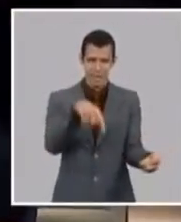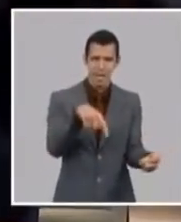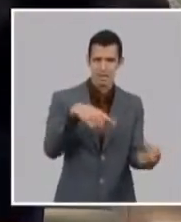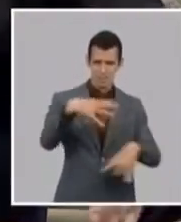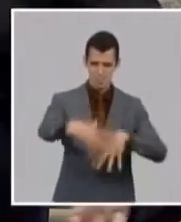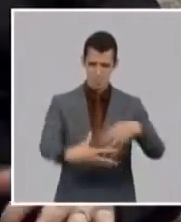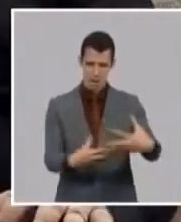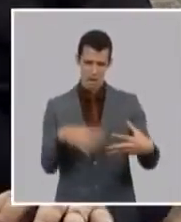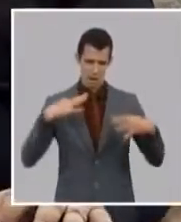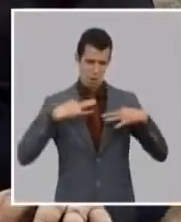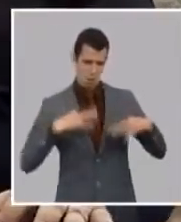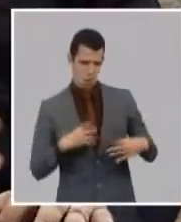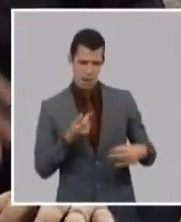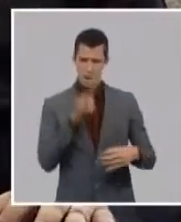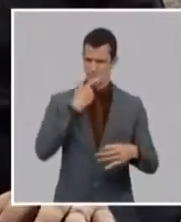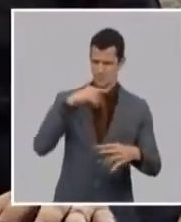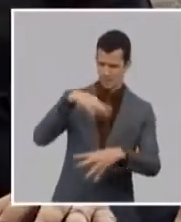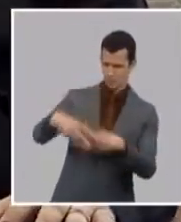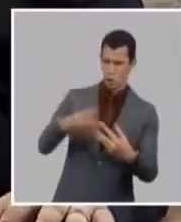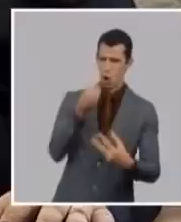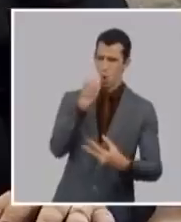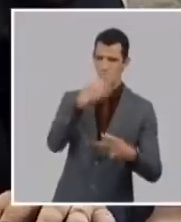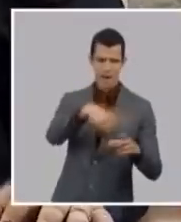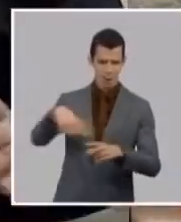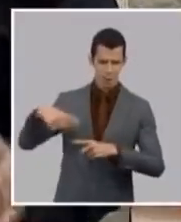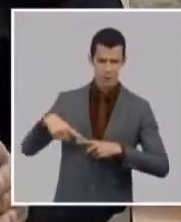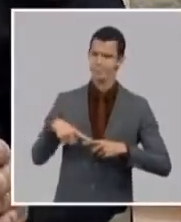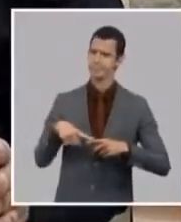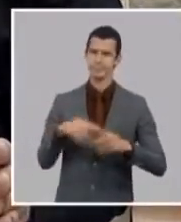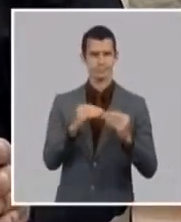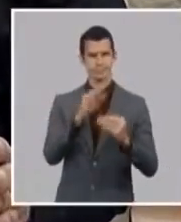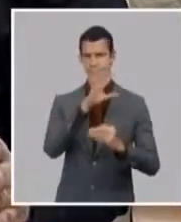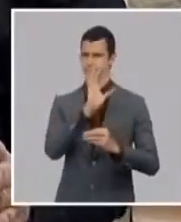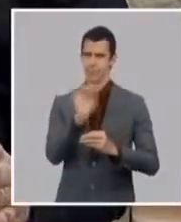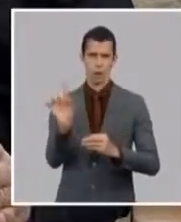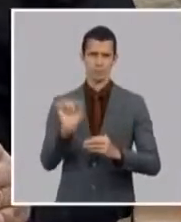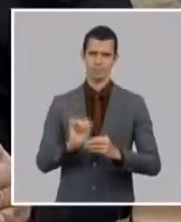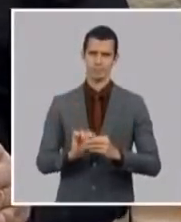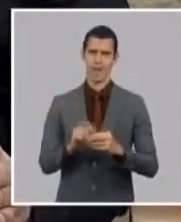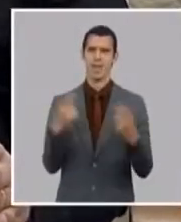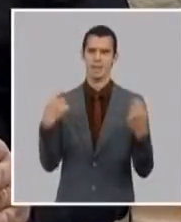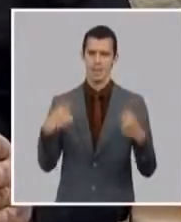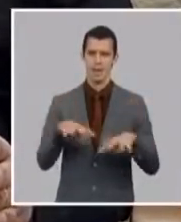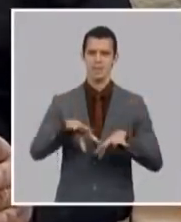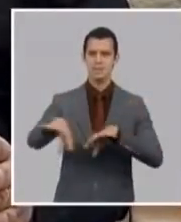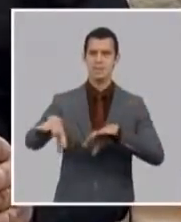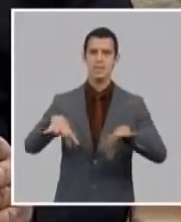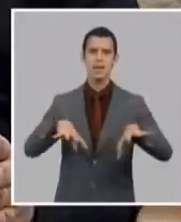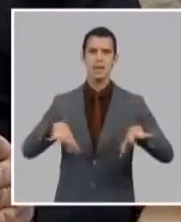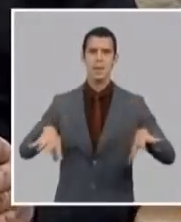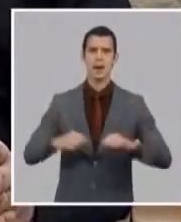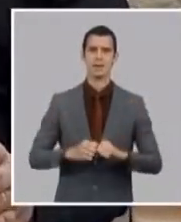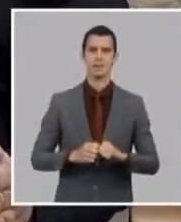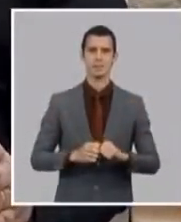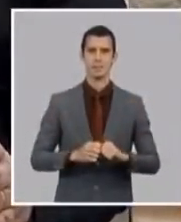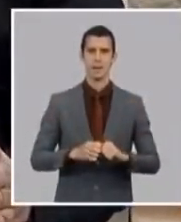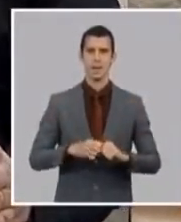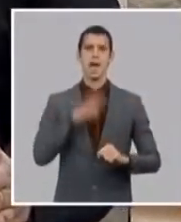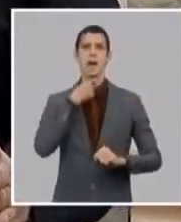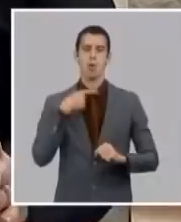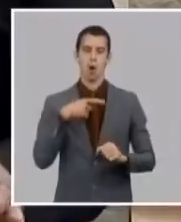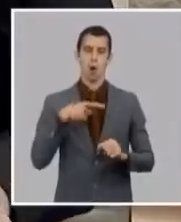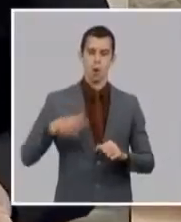personales ropa u otras cosas que compró para la familia ahí mismo medicamentos